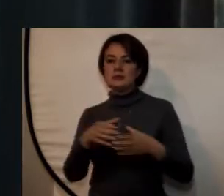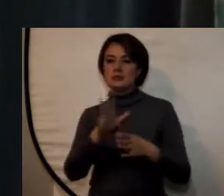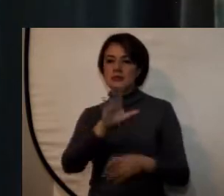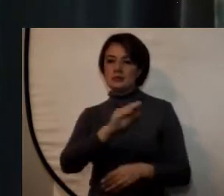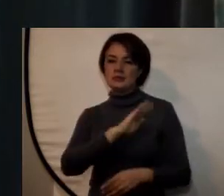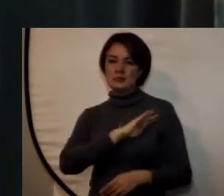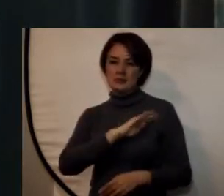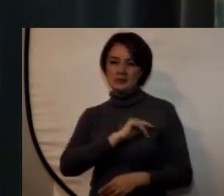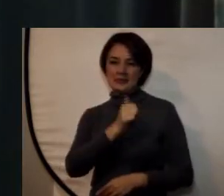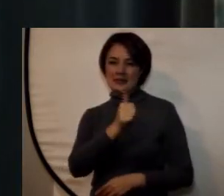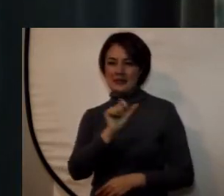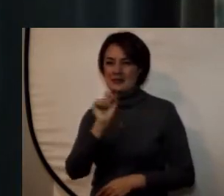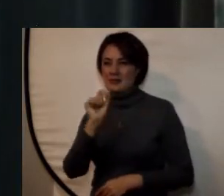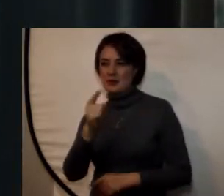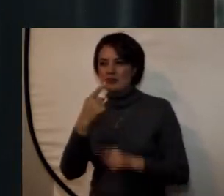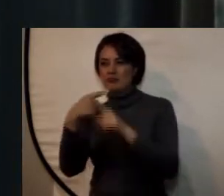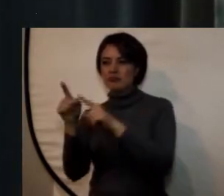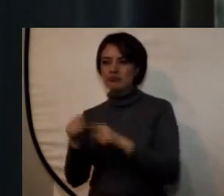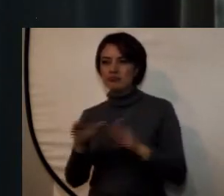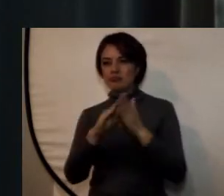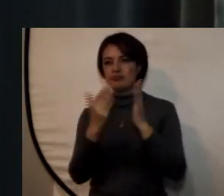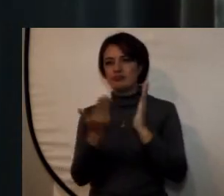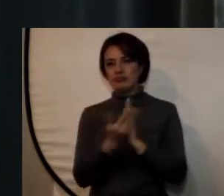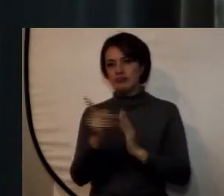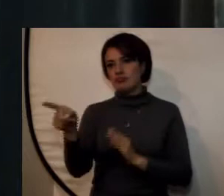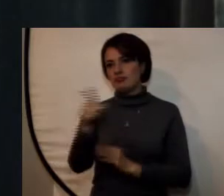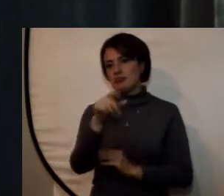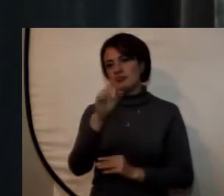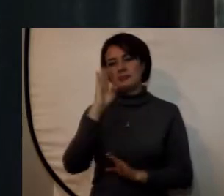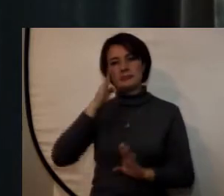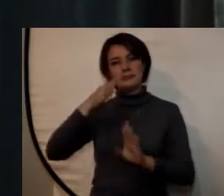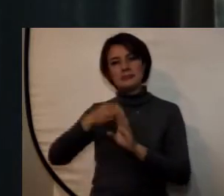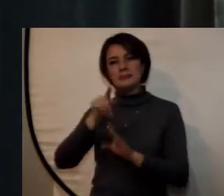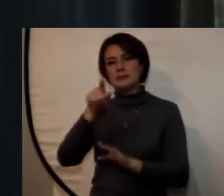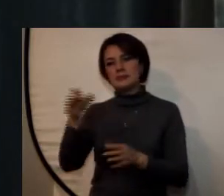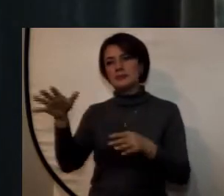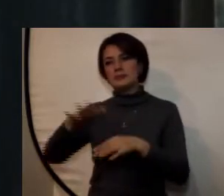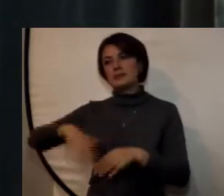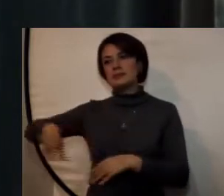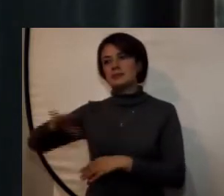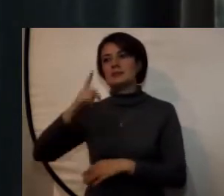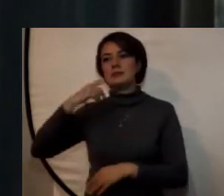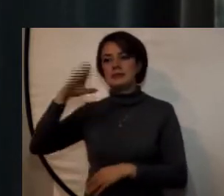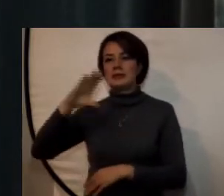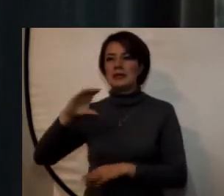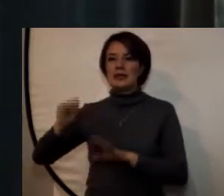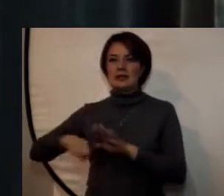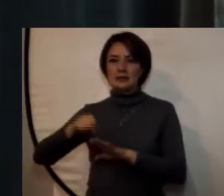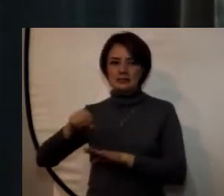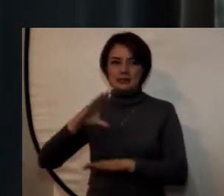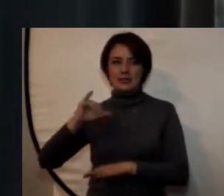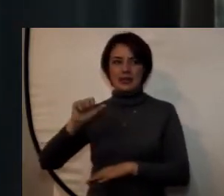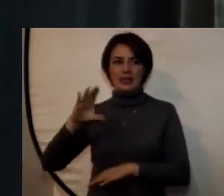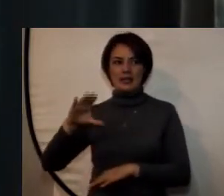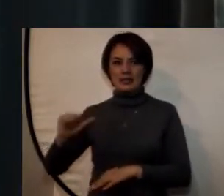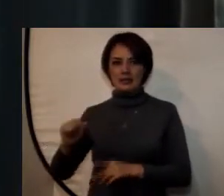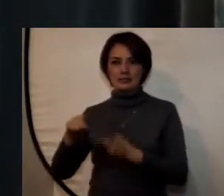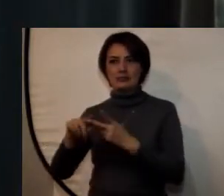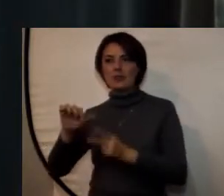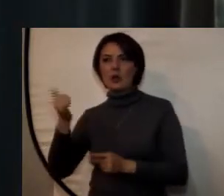y once de diferentes colegios particularmente del municipio de Cajicá pero que está abierto a